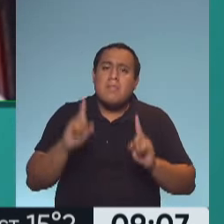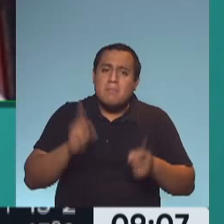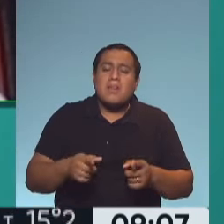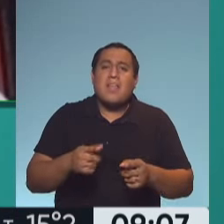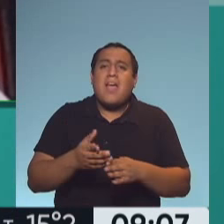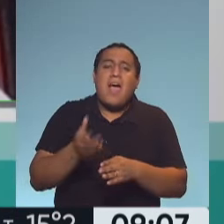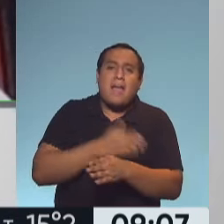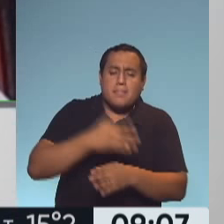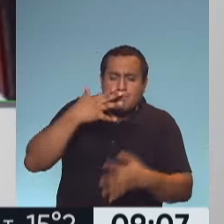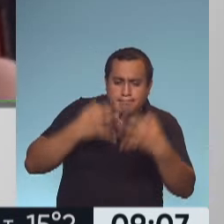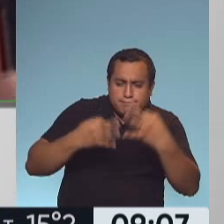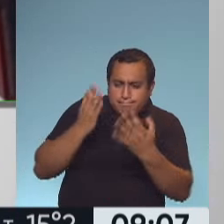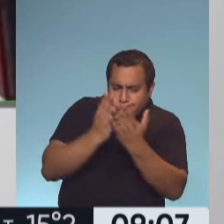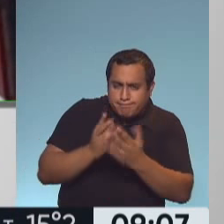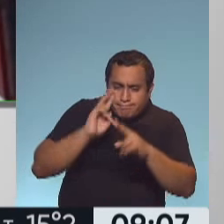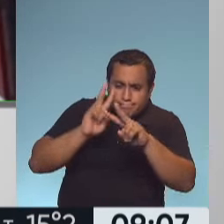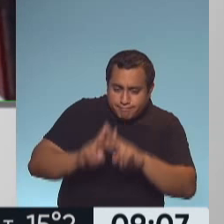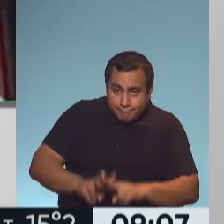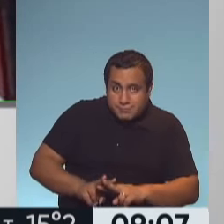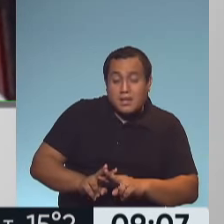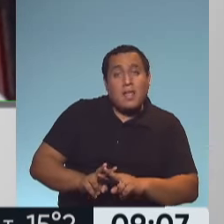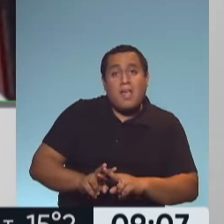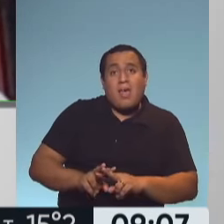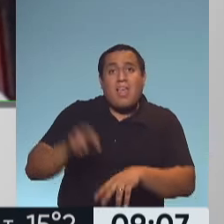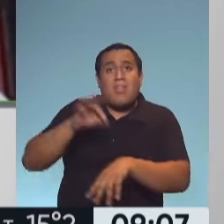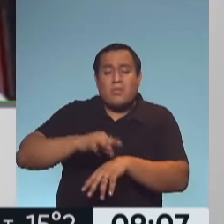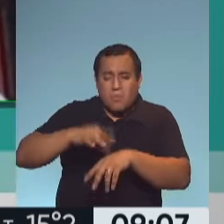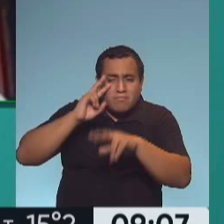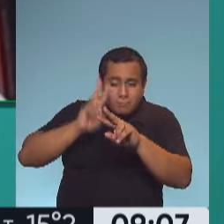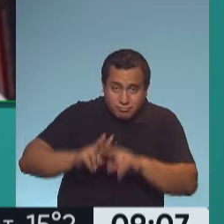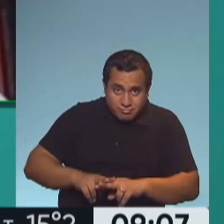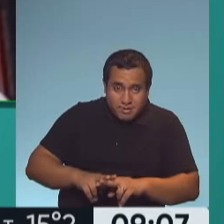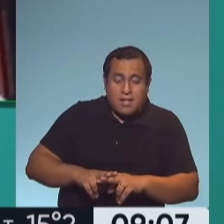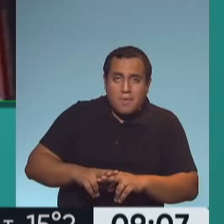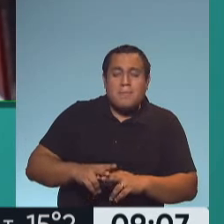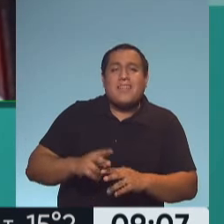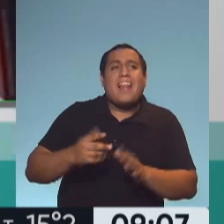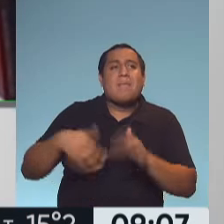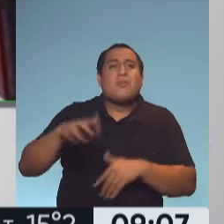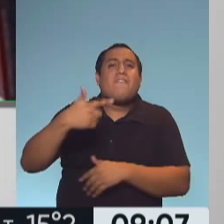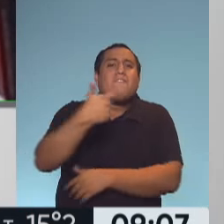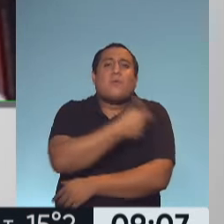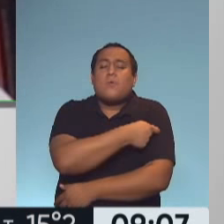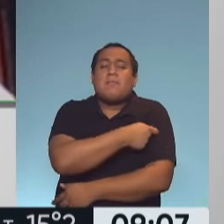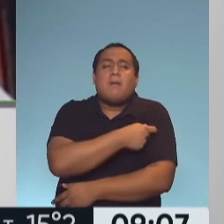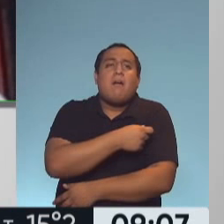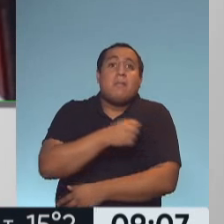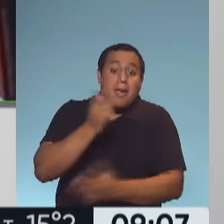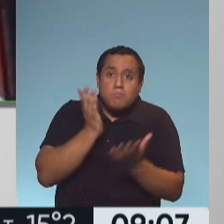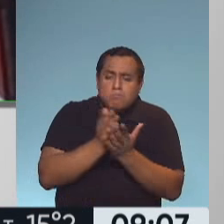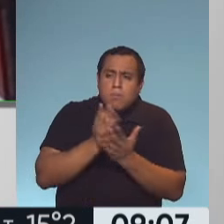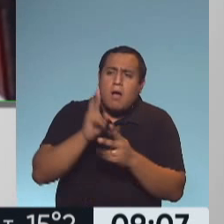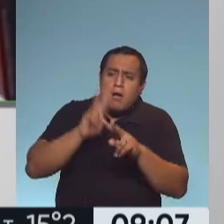clínicos, en la primera, acordate que en los estudios clínicos la mayoría de las vacunas, ahí nos dimos cuenta en los estudios que